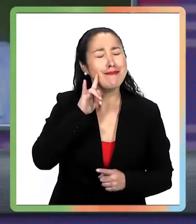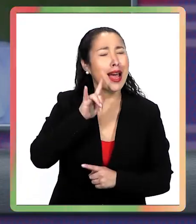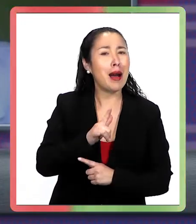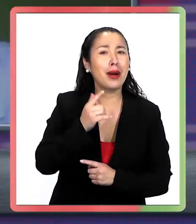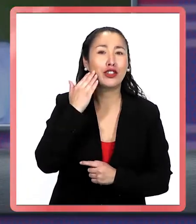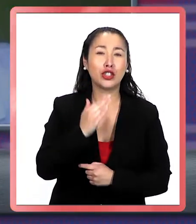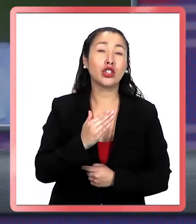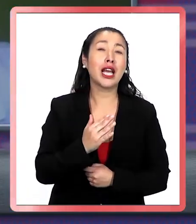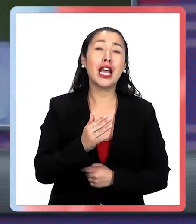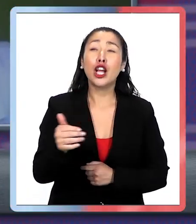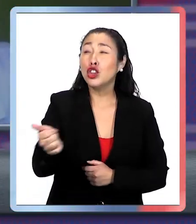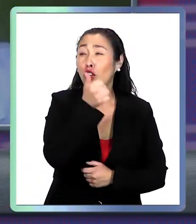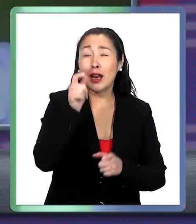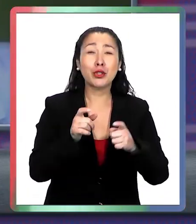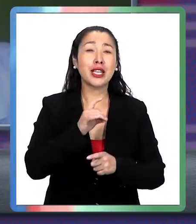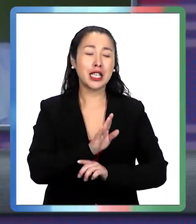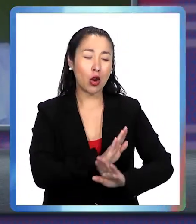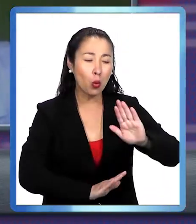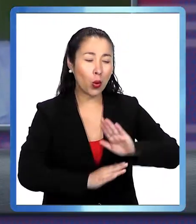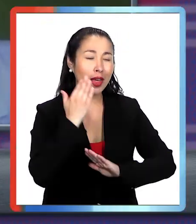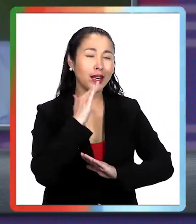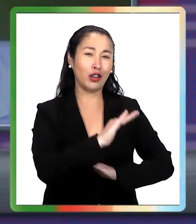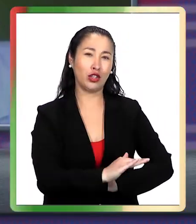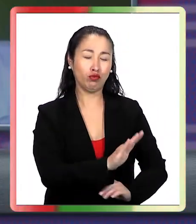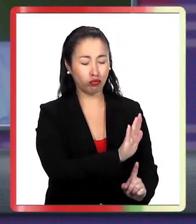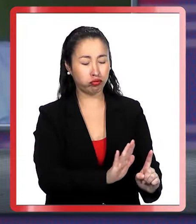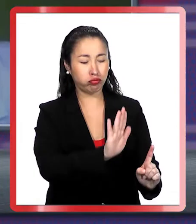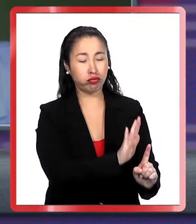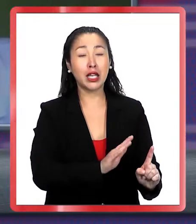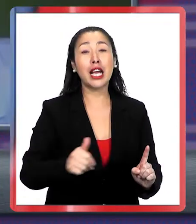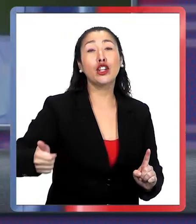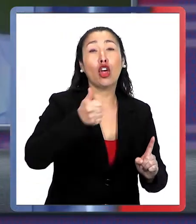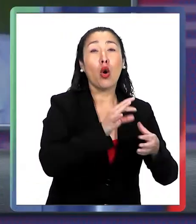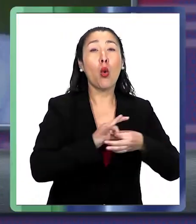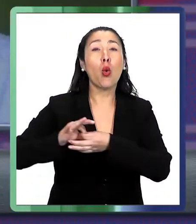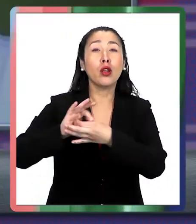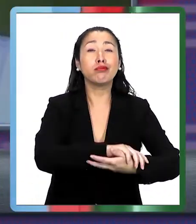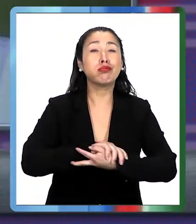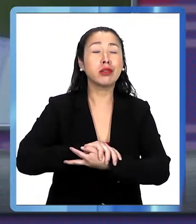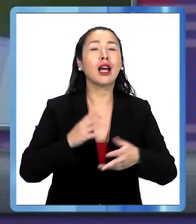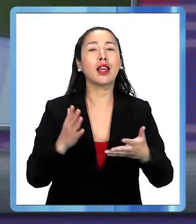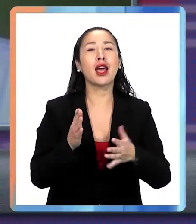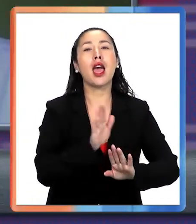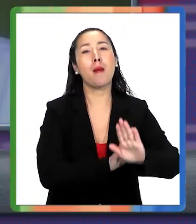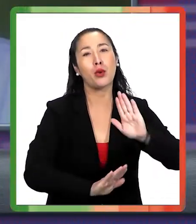la pasión es que cuidemos a los niños. Todos los chilenos, si hay una cosa en la cual no estamos todos unidos, es en proteger a los